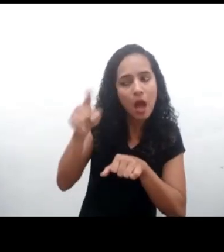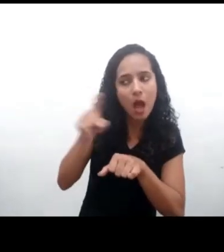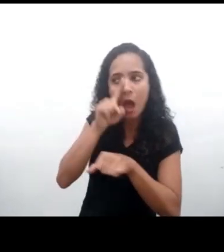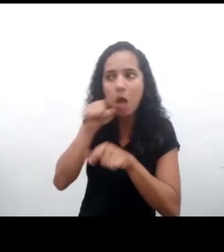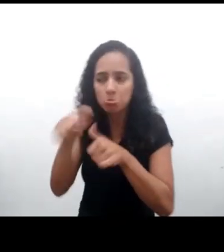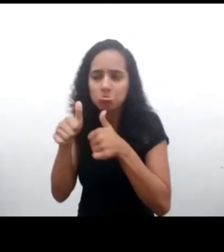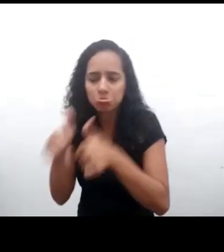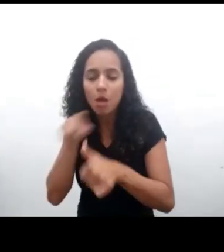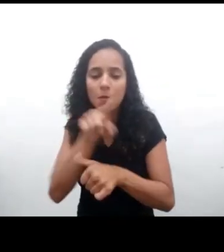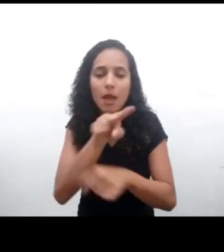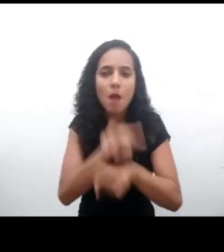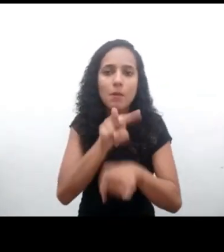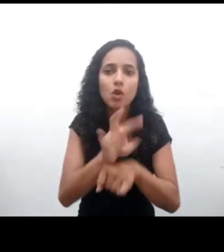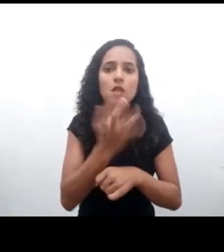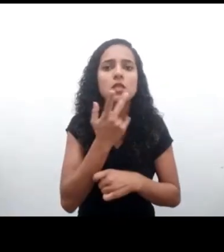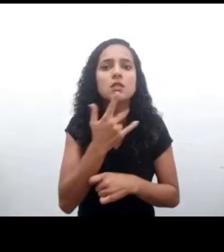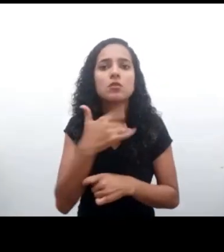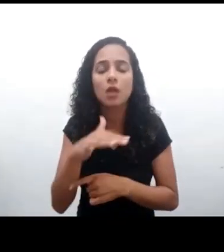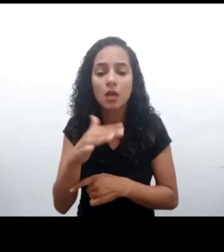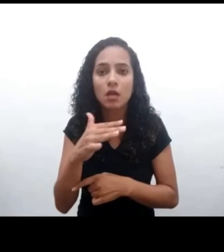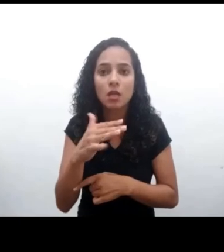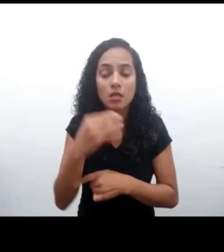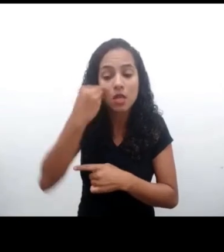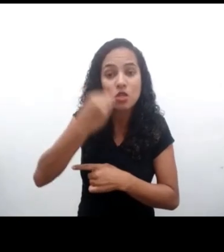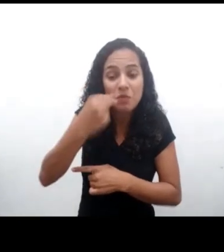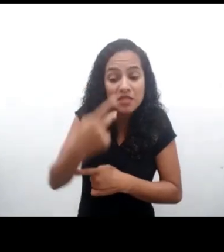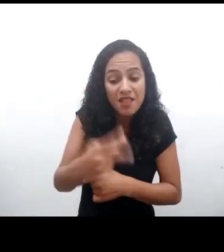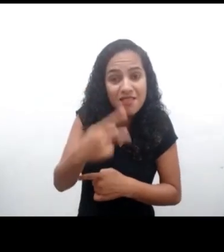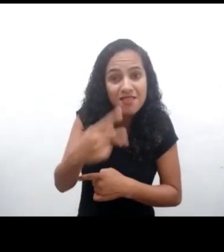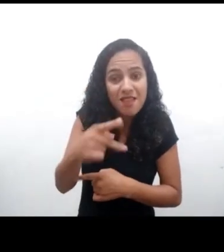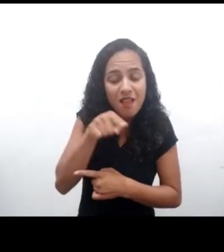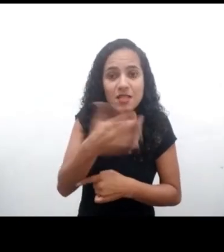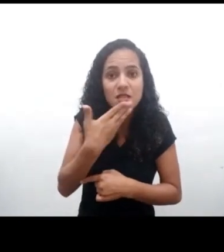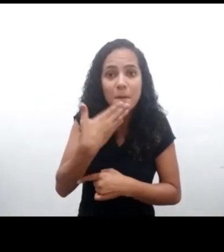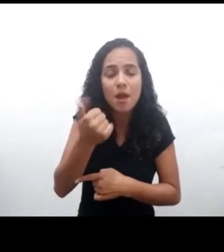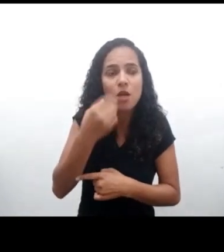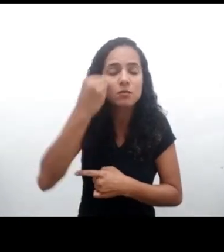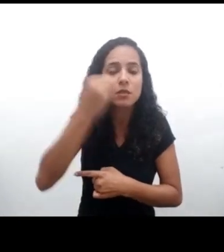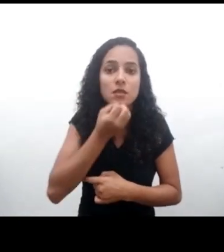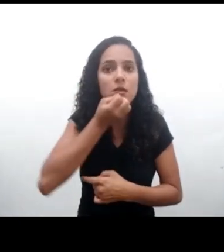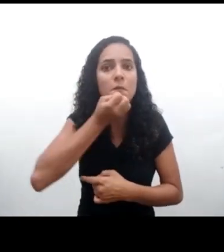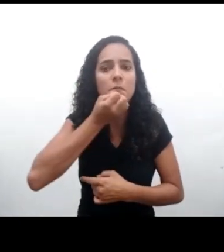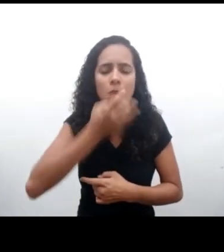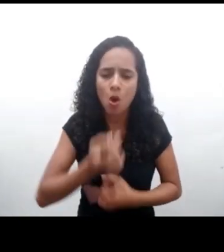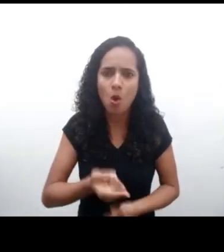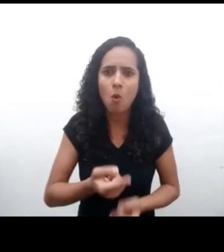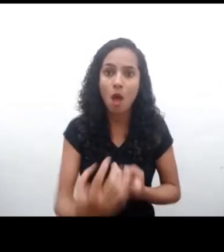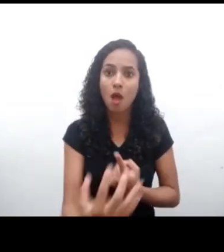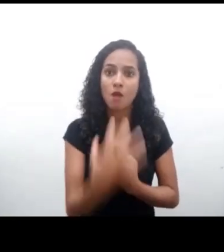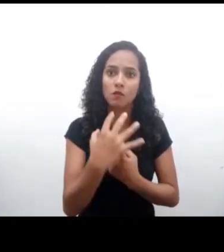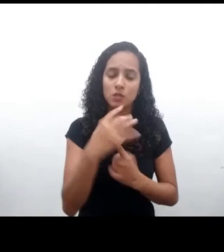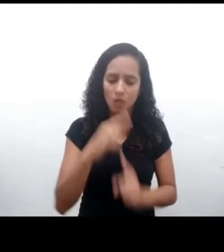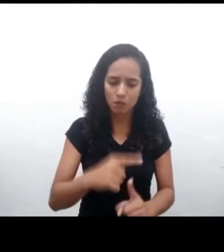en el entorno digital sea lo mejor posible y lo más potenciadora de sus derechos. Las